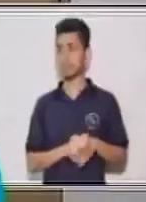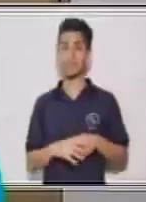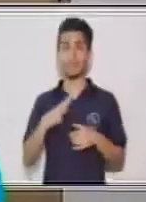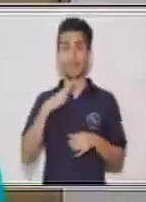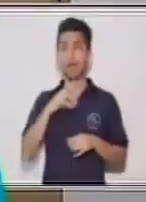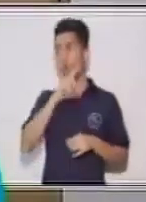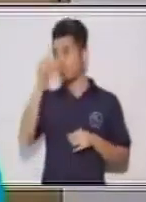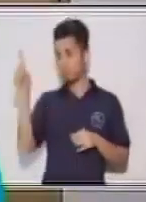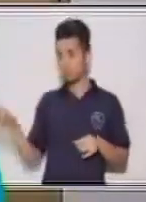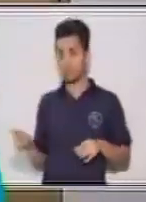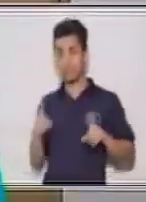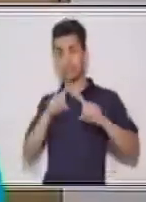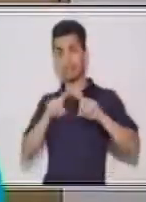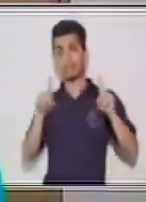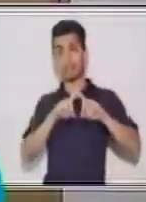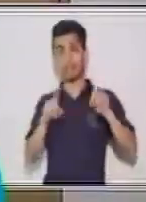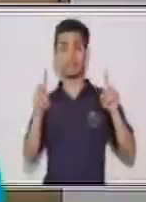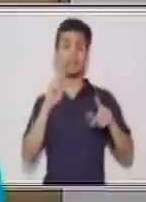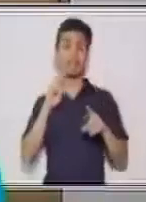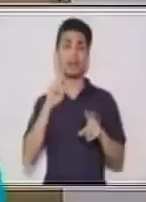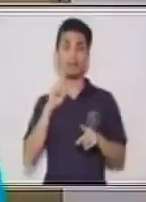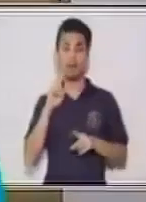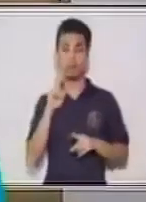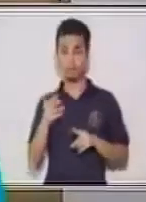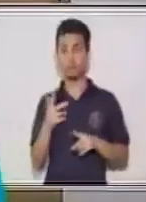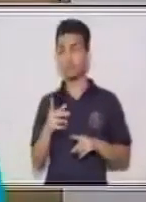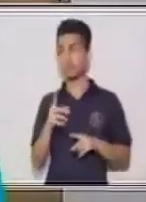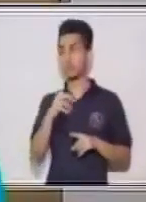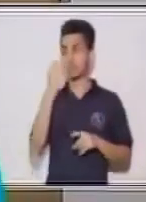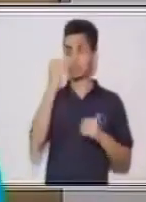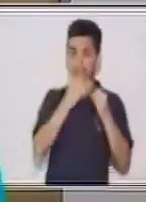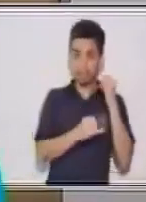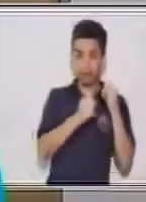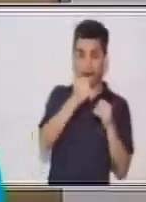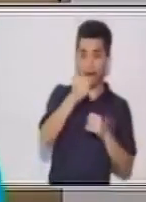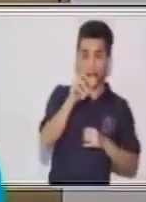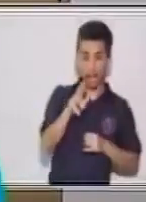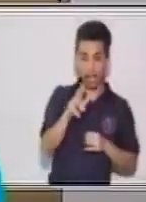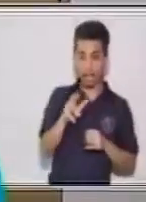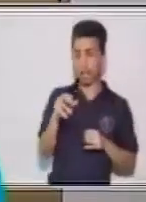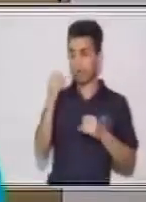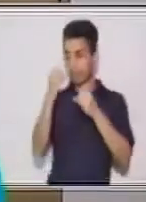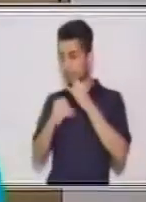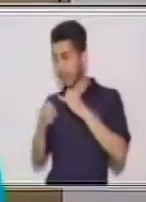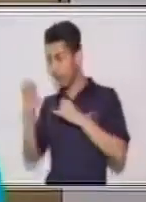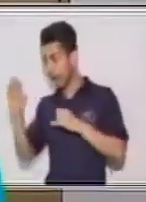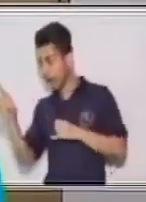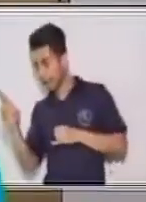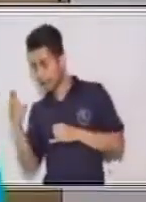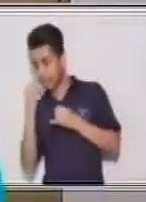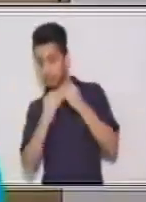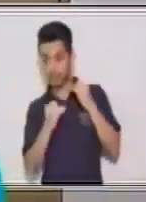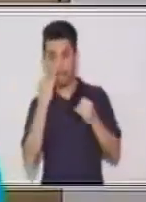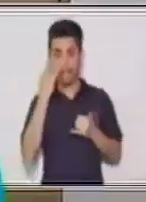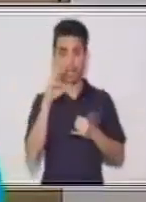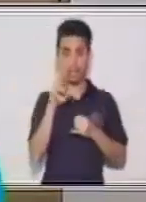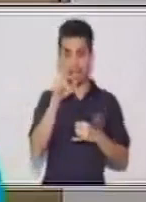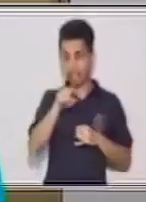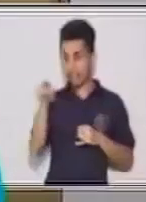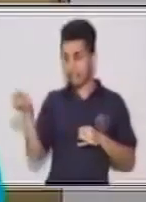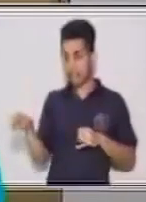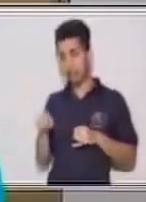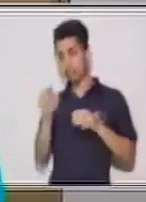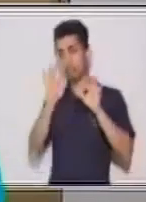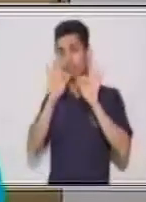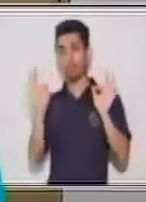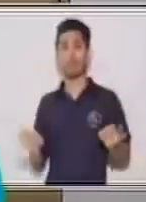diferentes tiempos verbales acá. El verbo en infinitivo, la manera en que termina, dónde está también la forma en que puedes ver